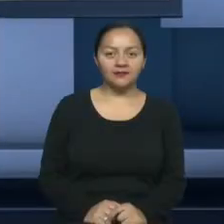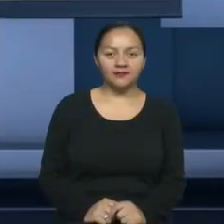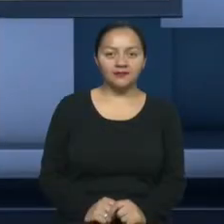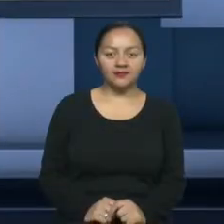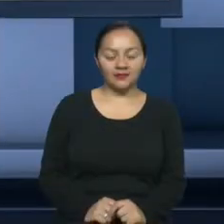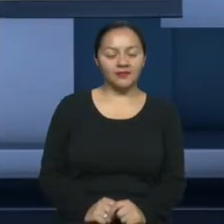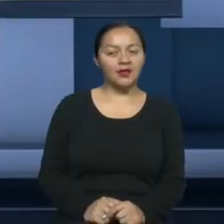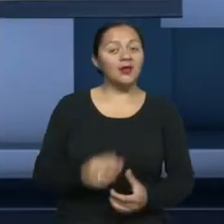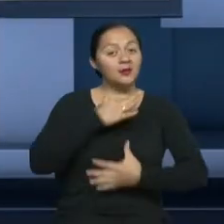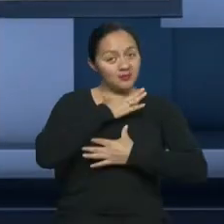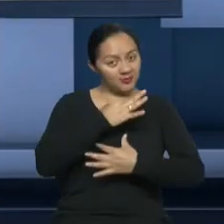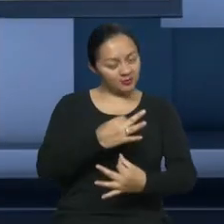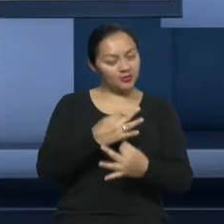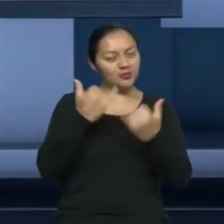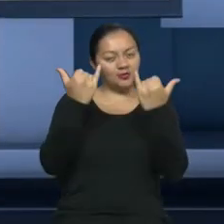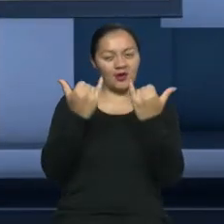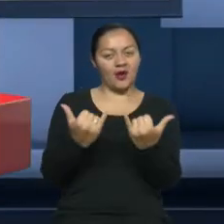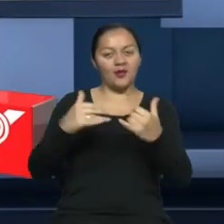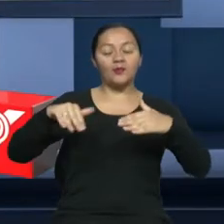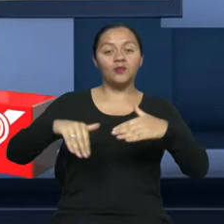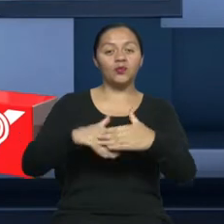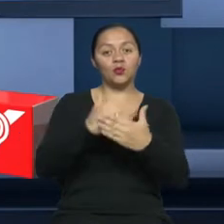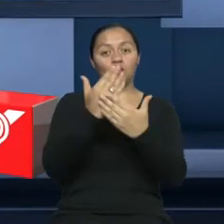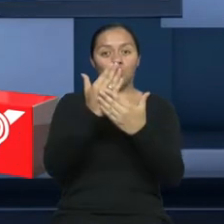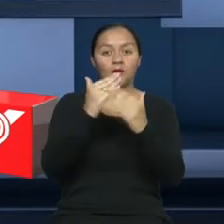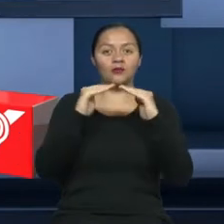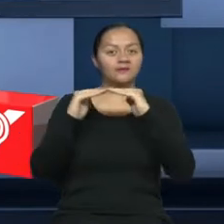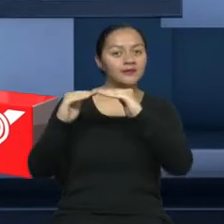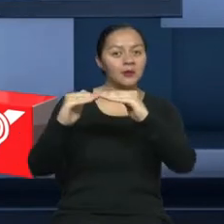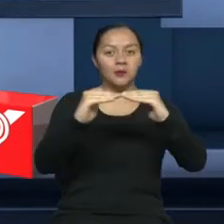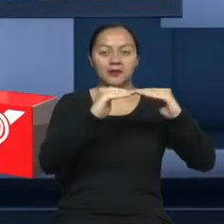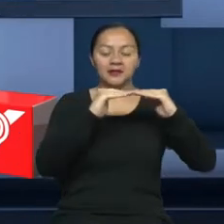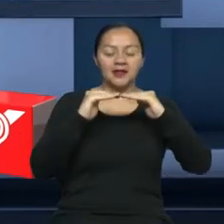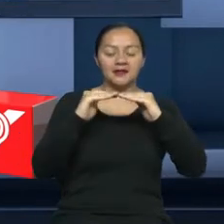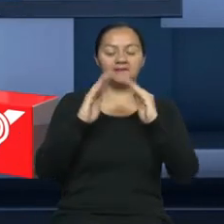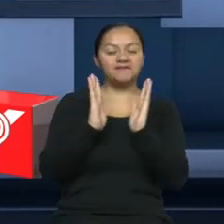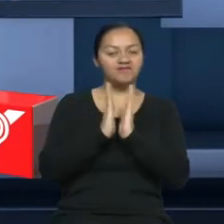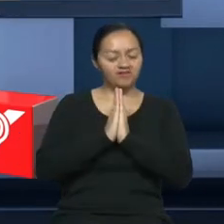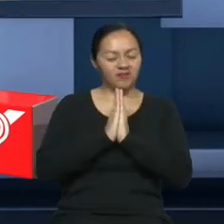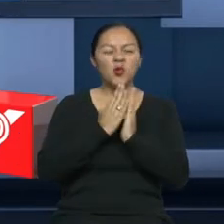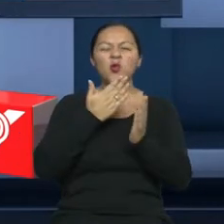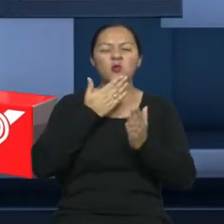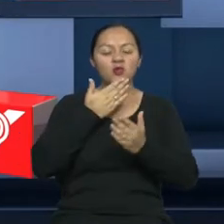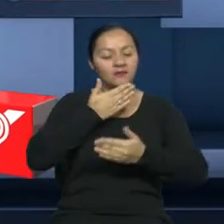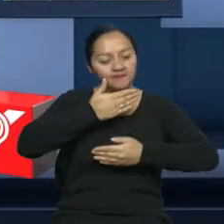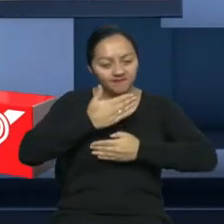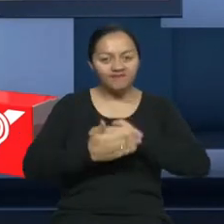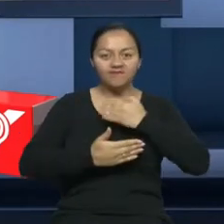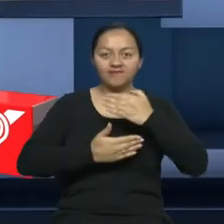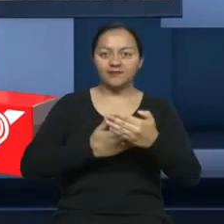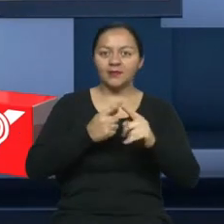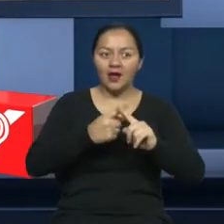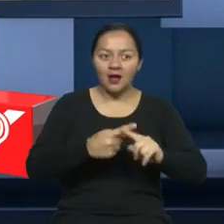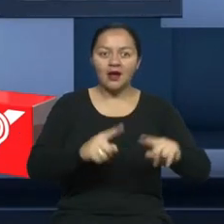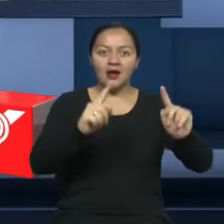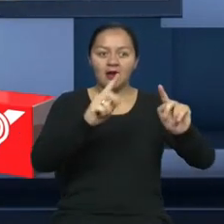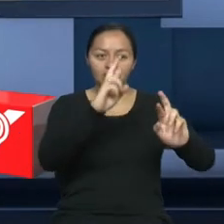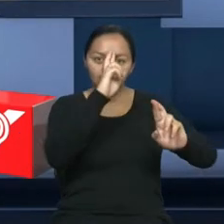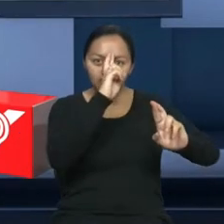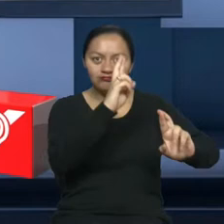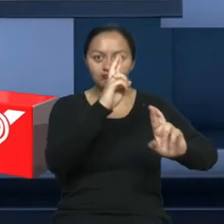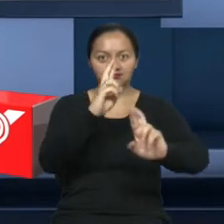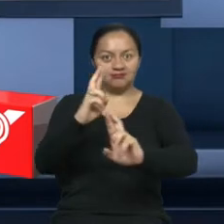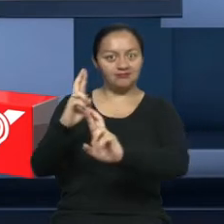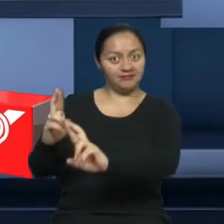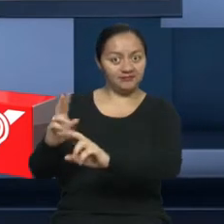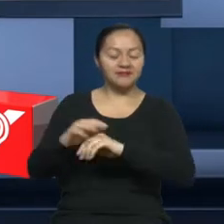Un gusto compartir con ustedes en una nueva entrega de Construyendo Igualdad. Juntos aportamos al respeto a la diversidad. En nuestro último